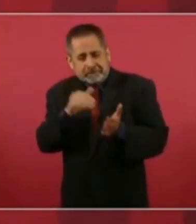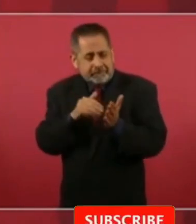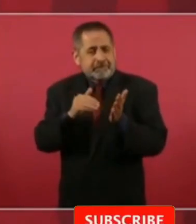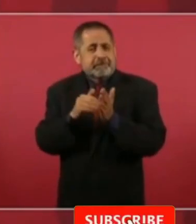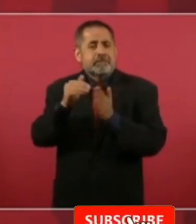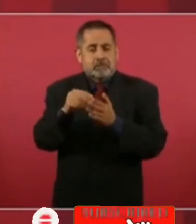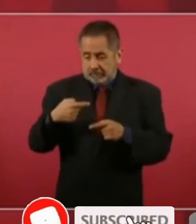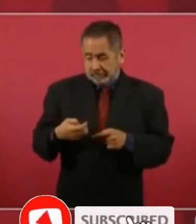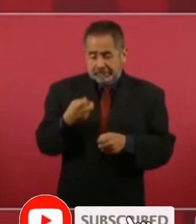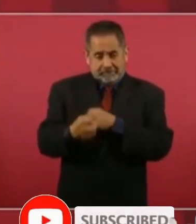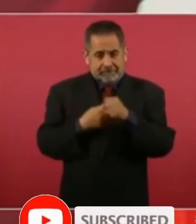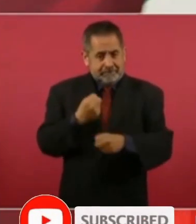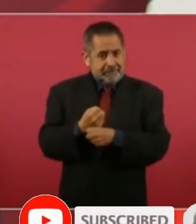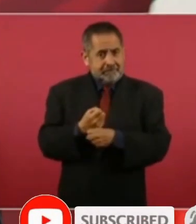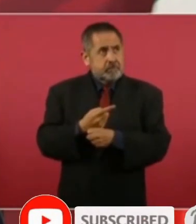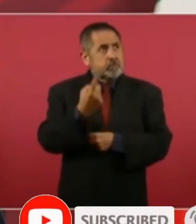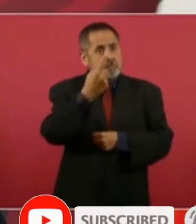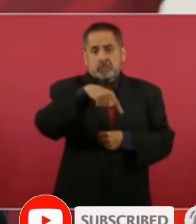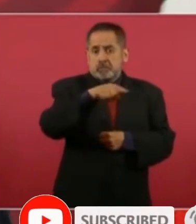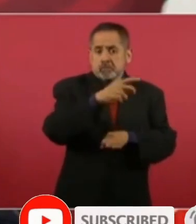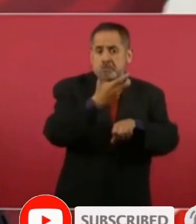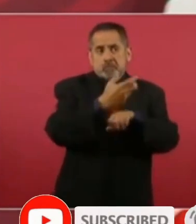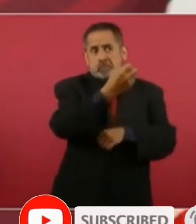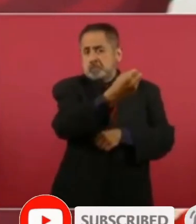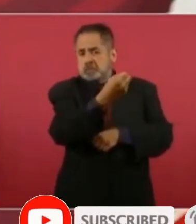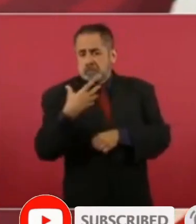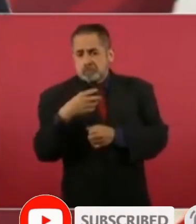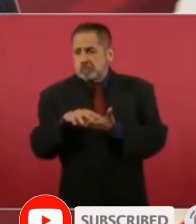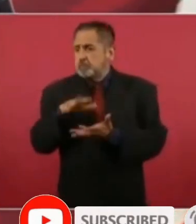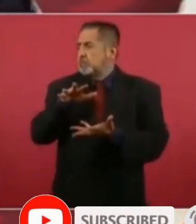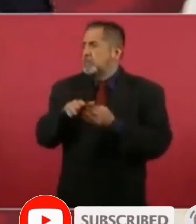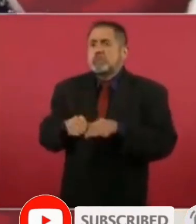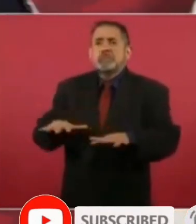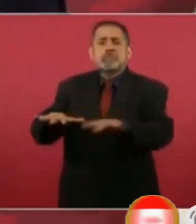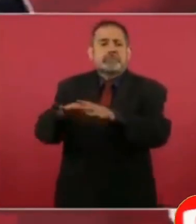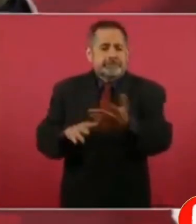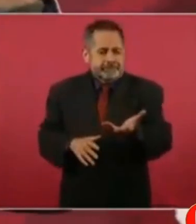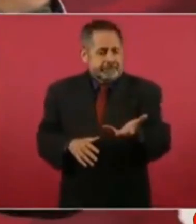de dólares este año. Para tener una idea,